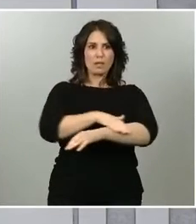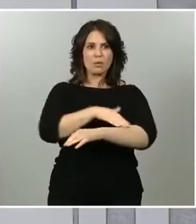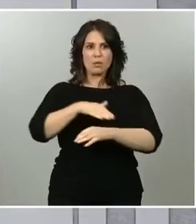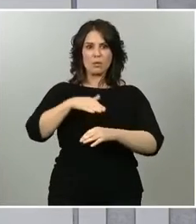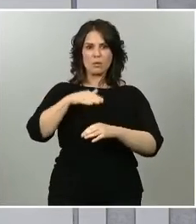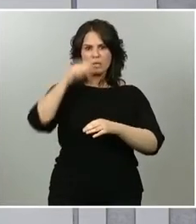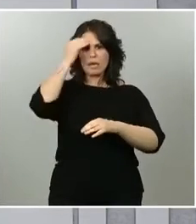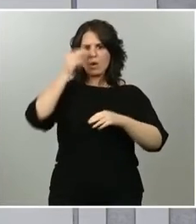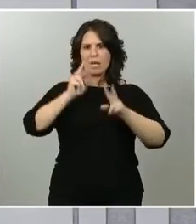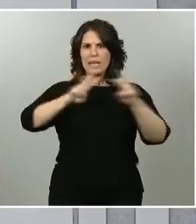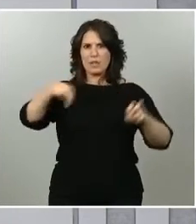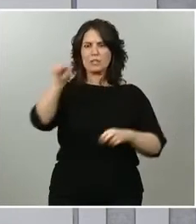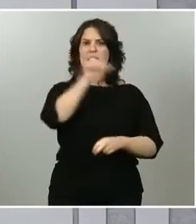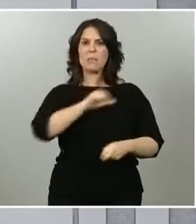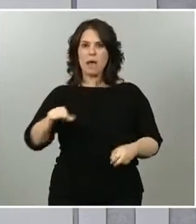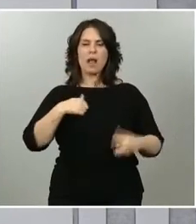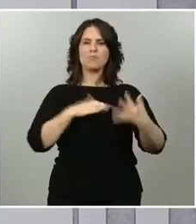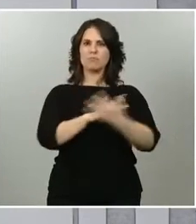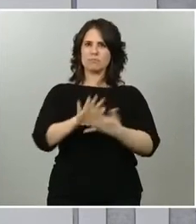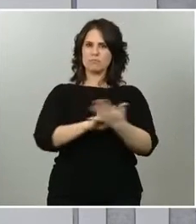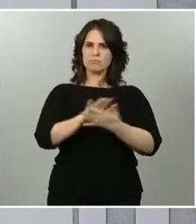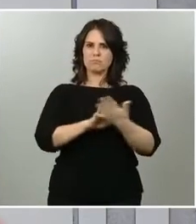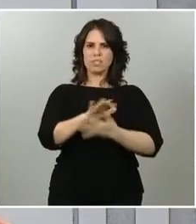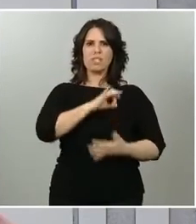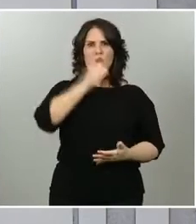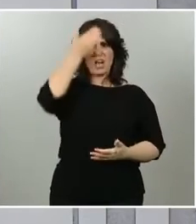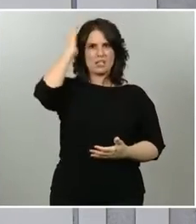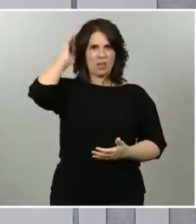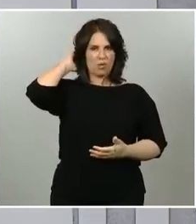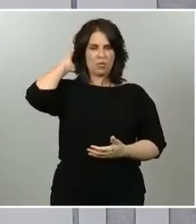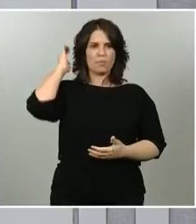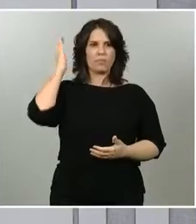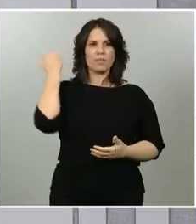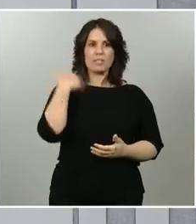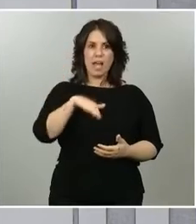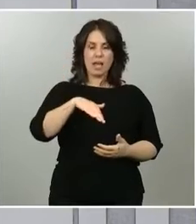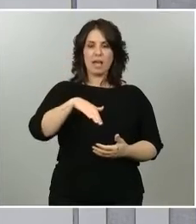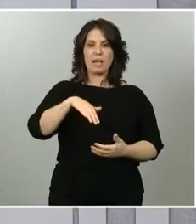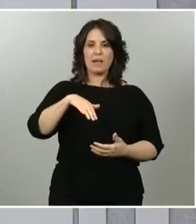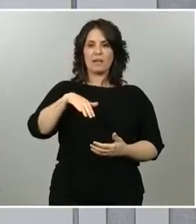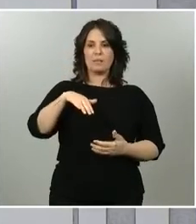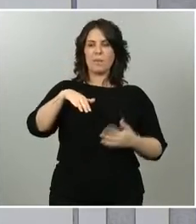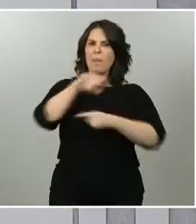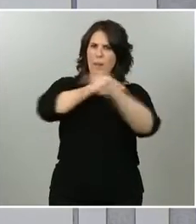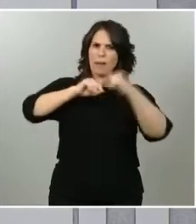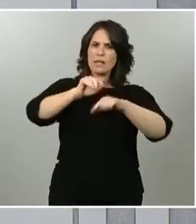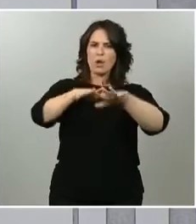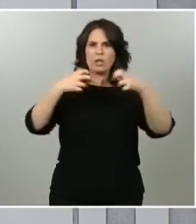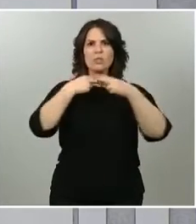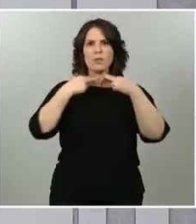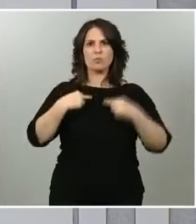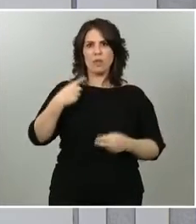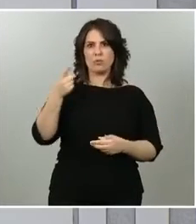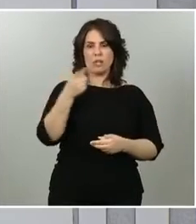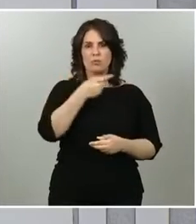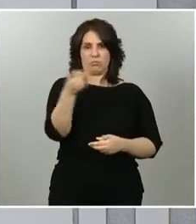ocasión de hablar con el señor Casado. Hubo el debate en el Congreso de los Diputados que todos ustedes pudieron visibilizar.